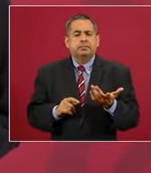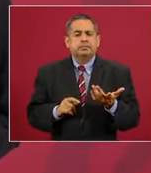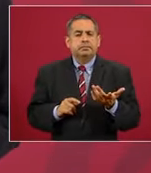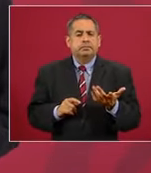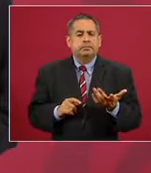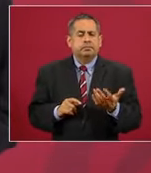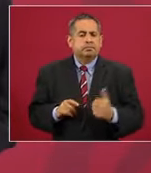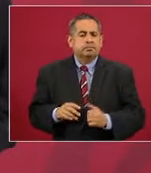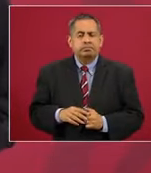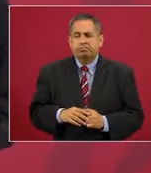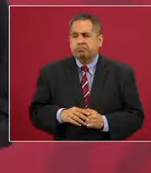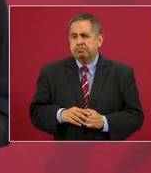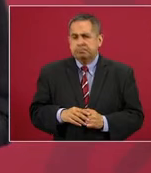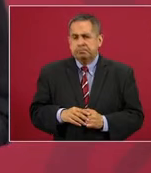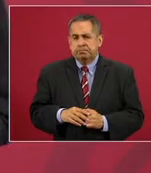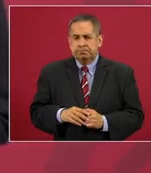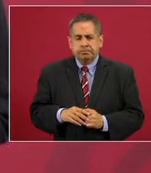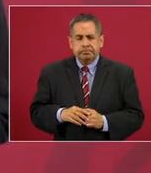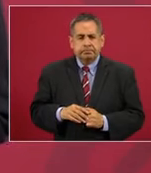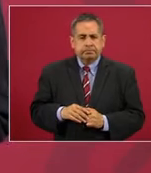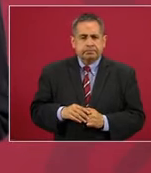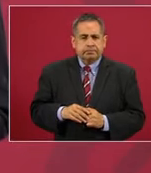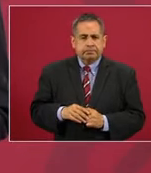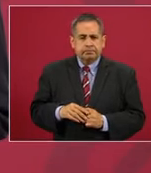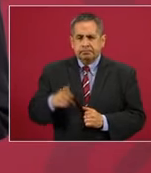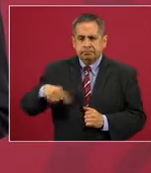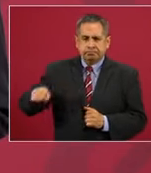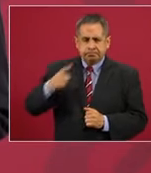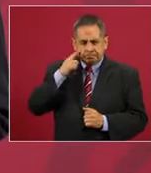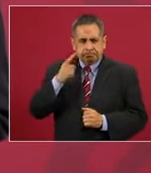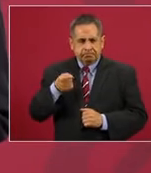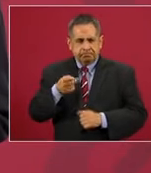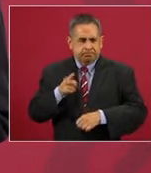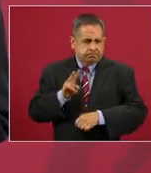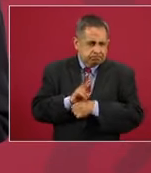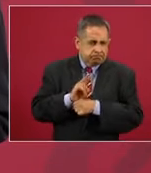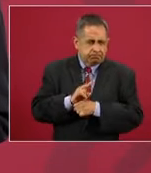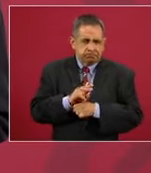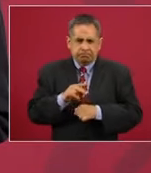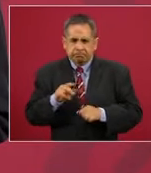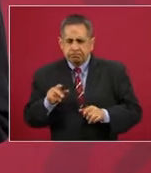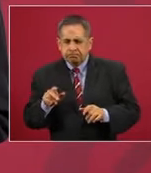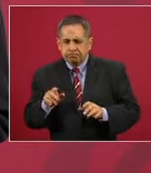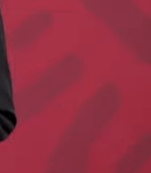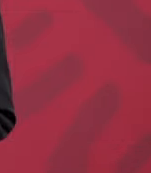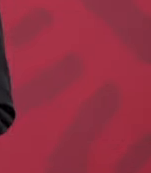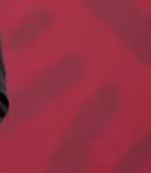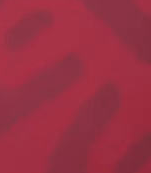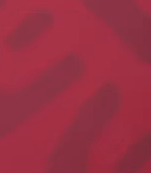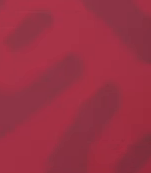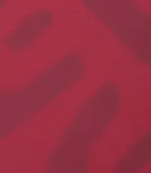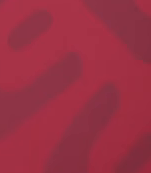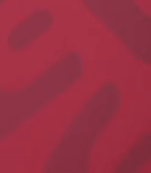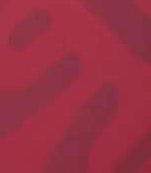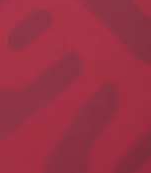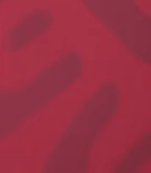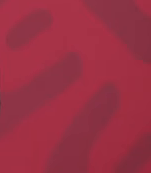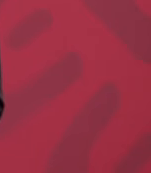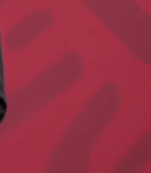más vigilancia o con